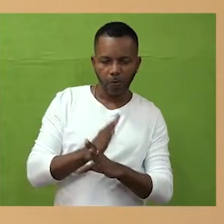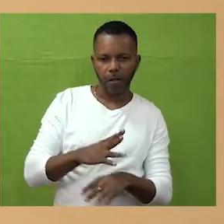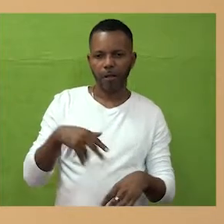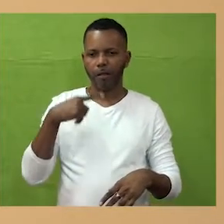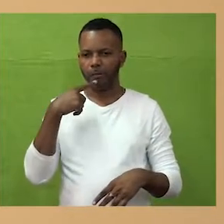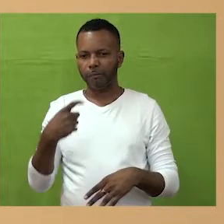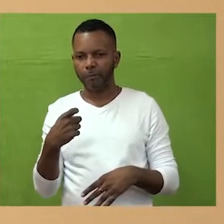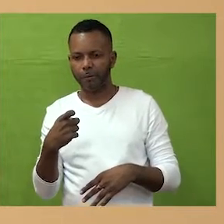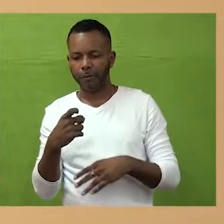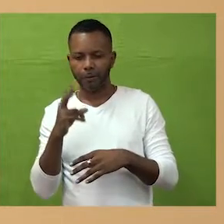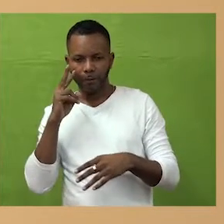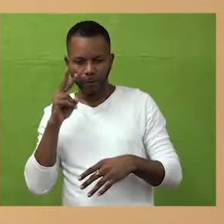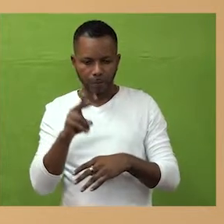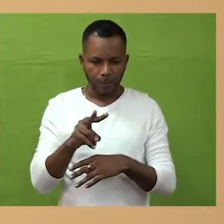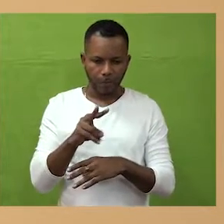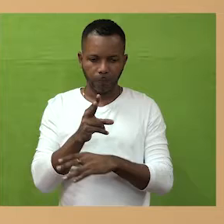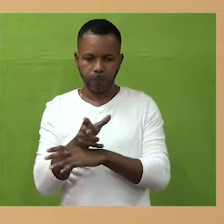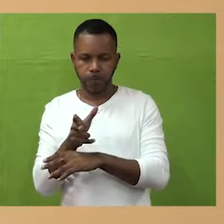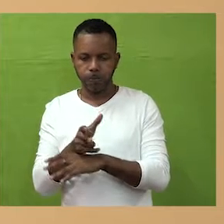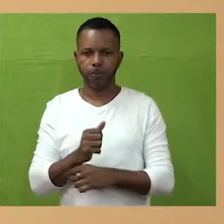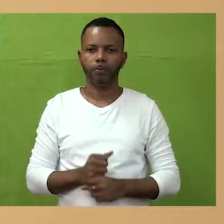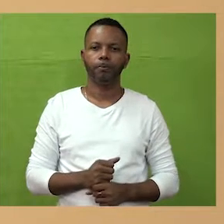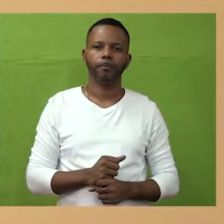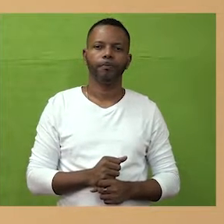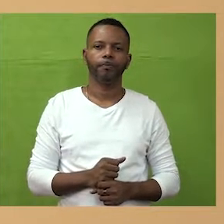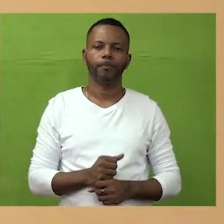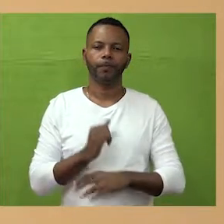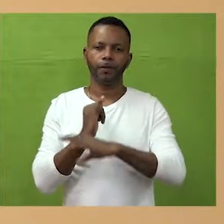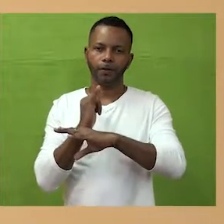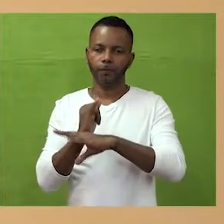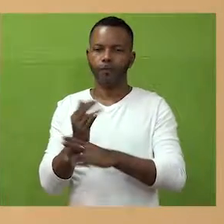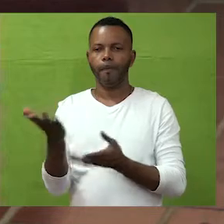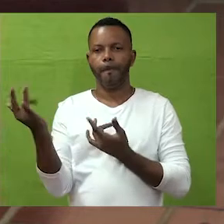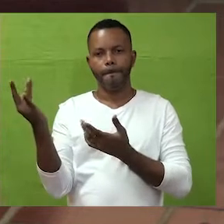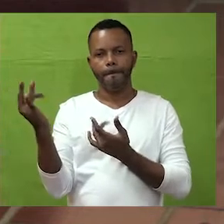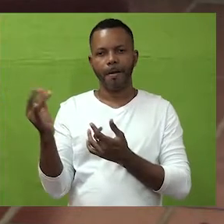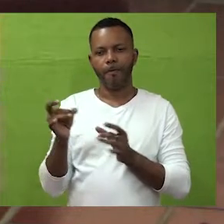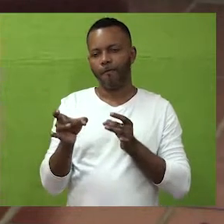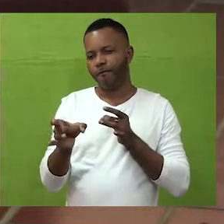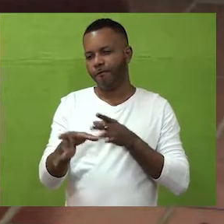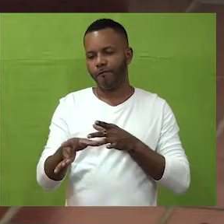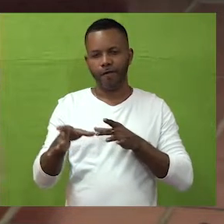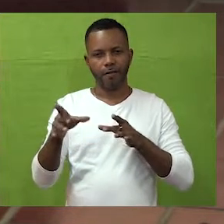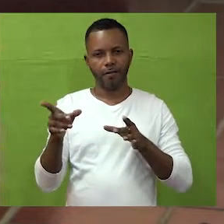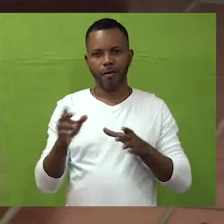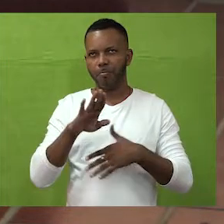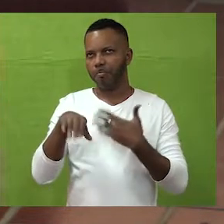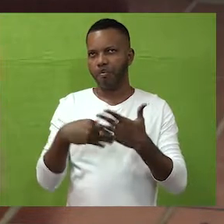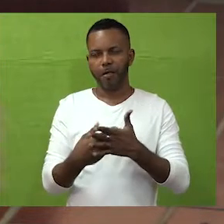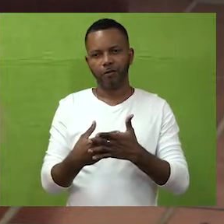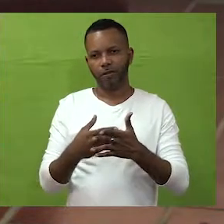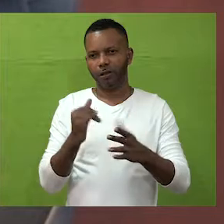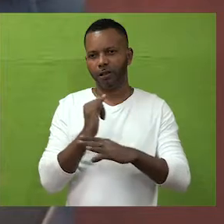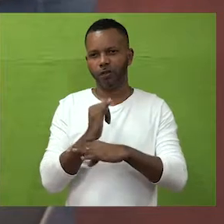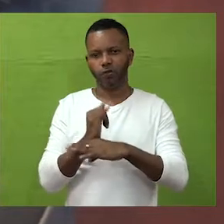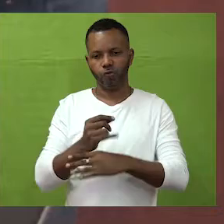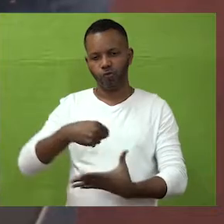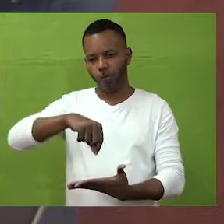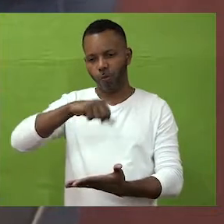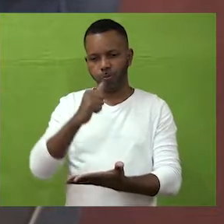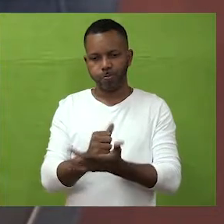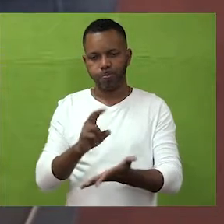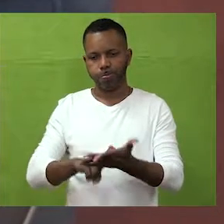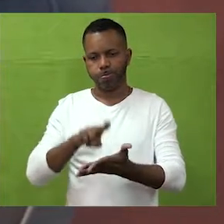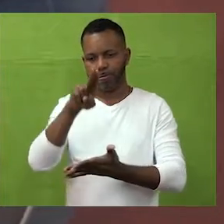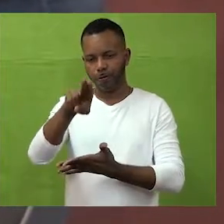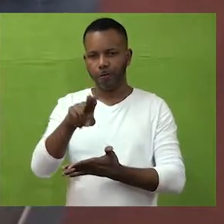puedan salir de esas medidas preventivas que no son muy agradables tener de verdad en la institución. Y esperamos que como fecha